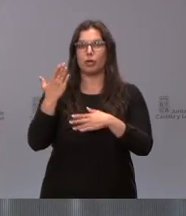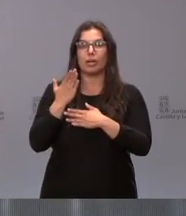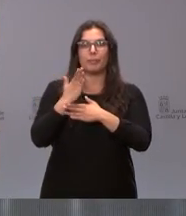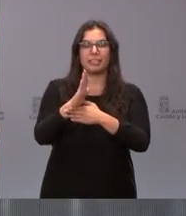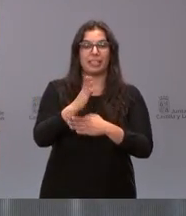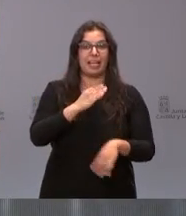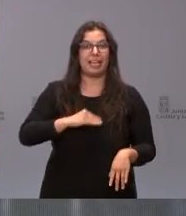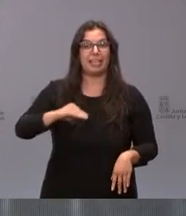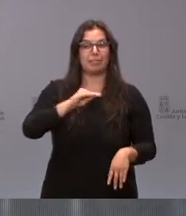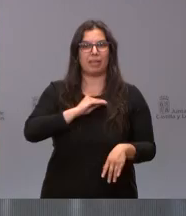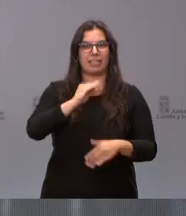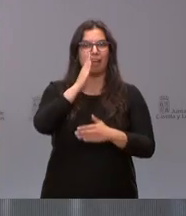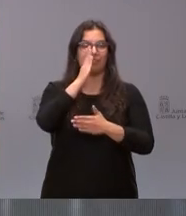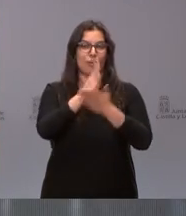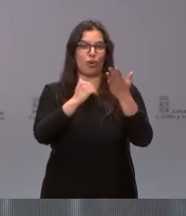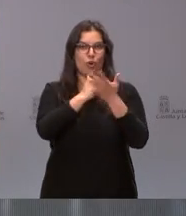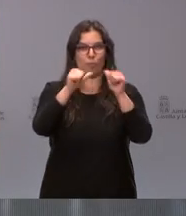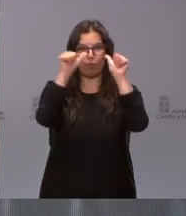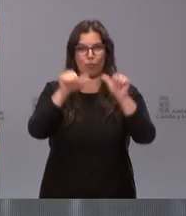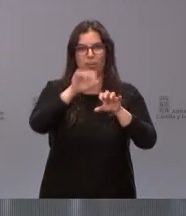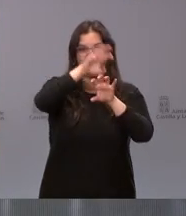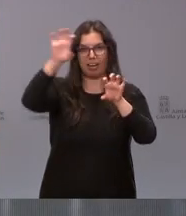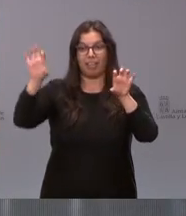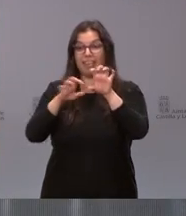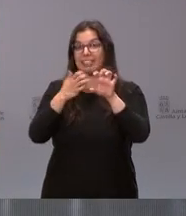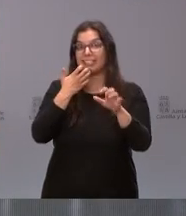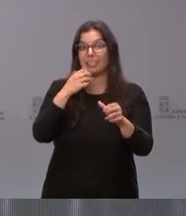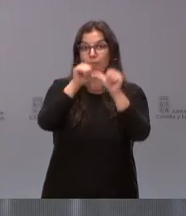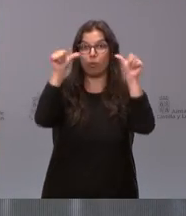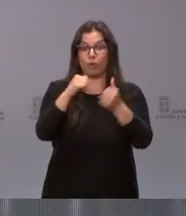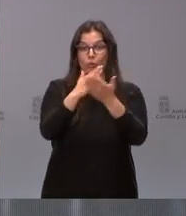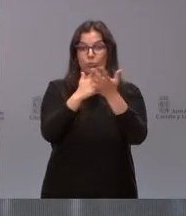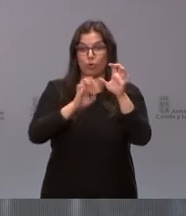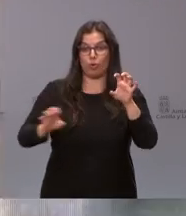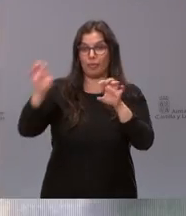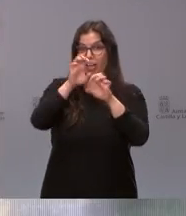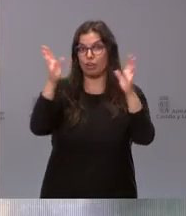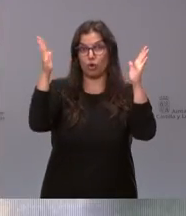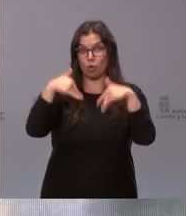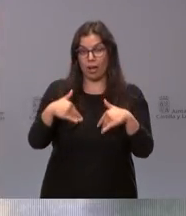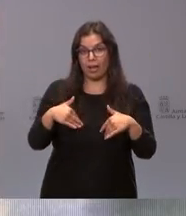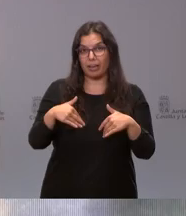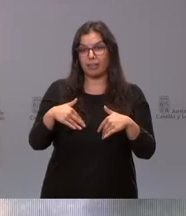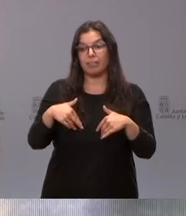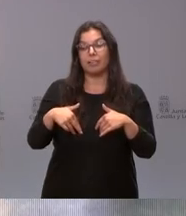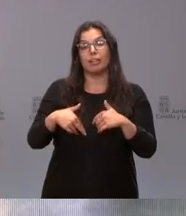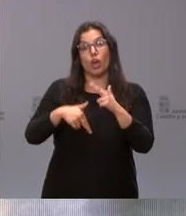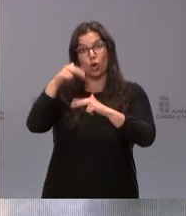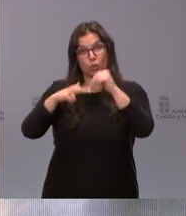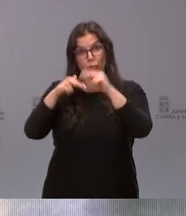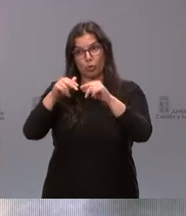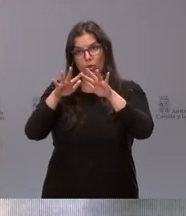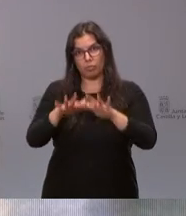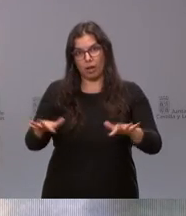España de las autonomías sin una autonomía hubiera sido más lento más